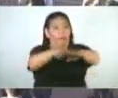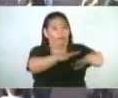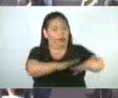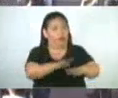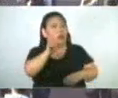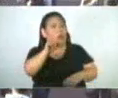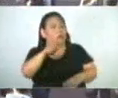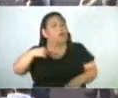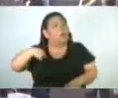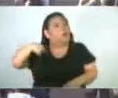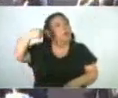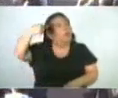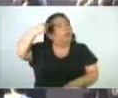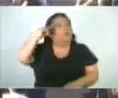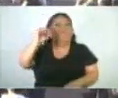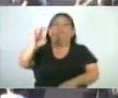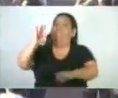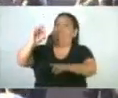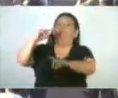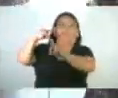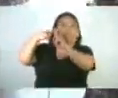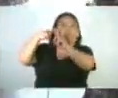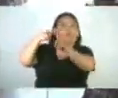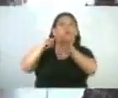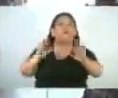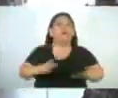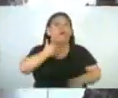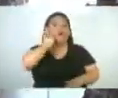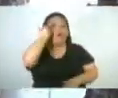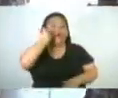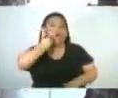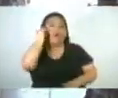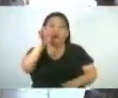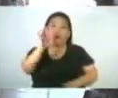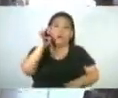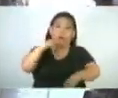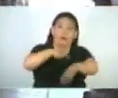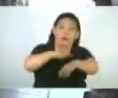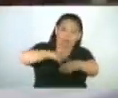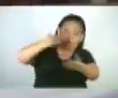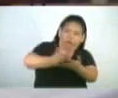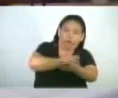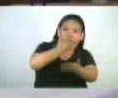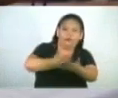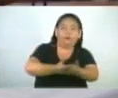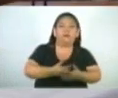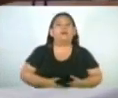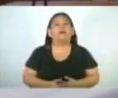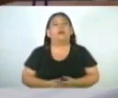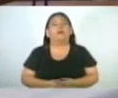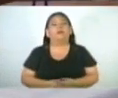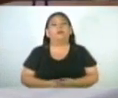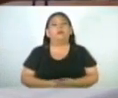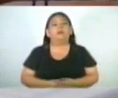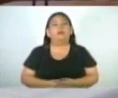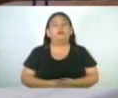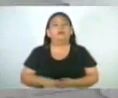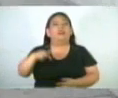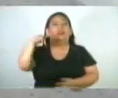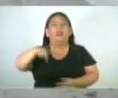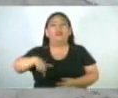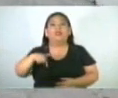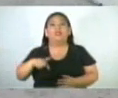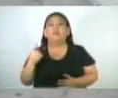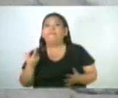que considera será positivo para que los jóvenes cuenten con una mejor preparación académica. Lo que hace falta es que el